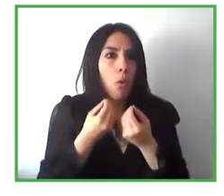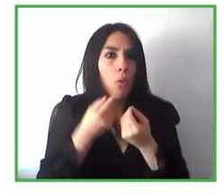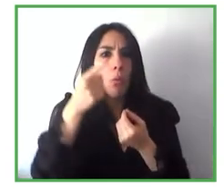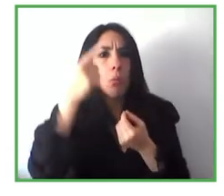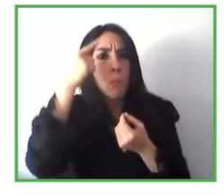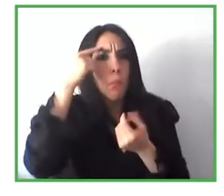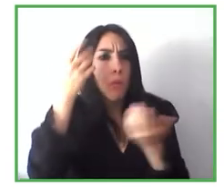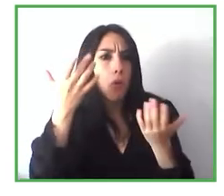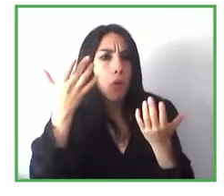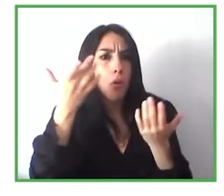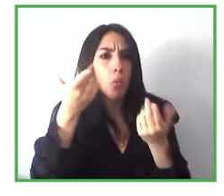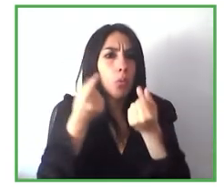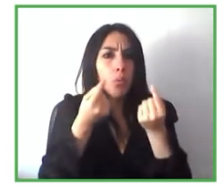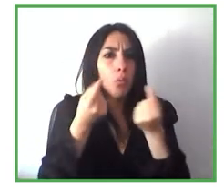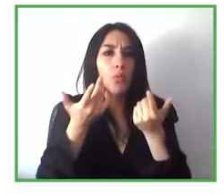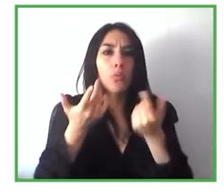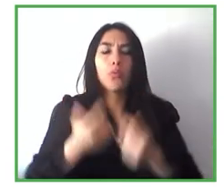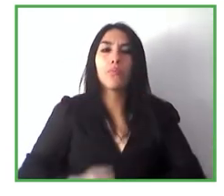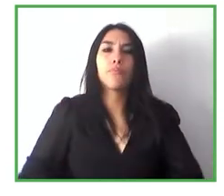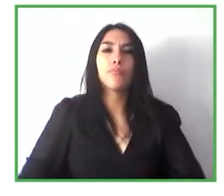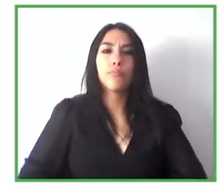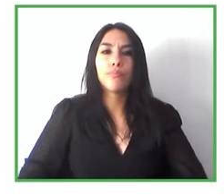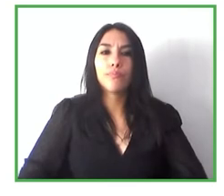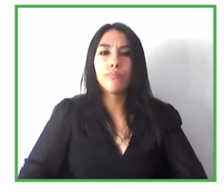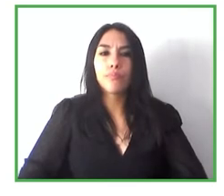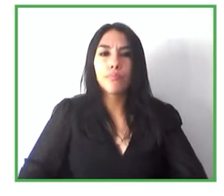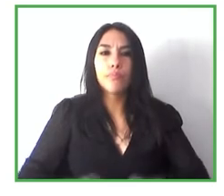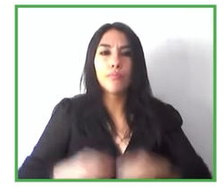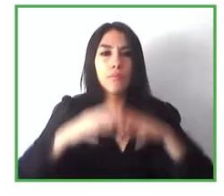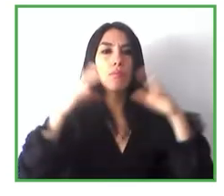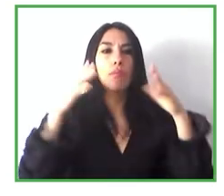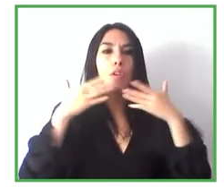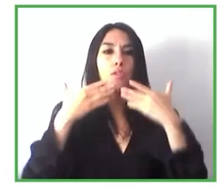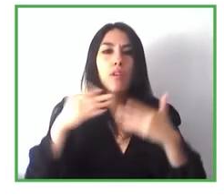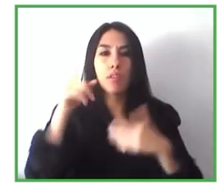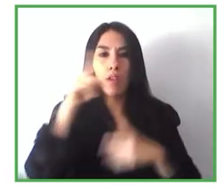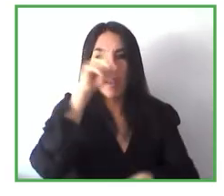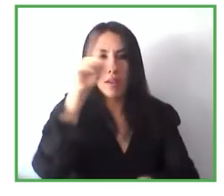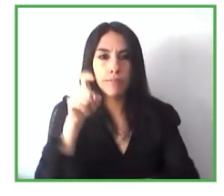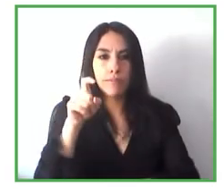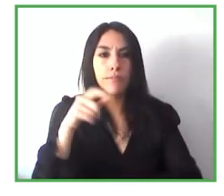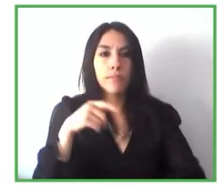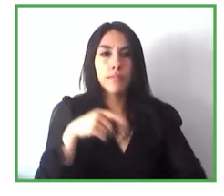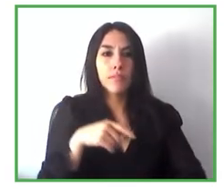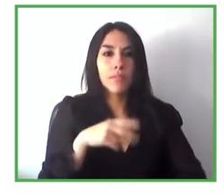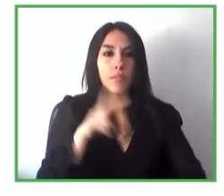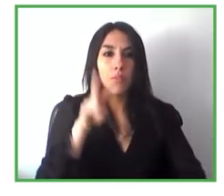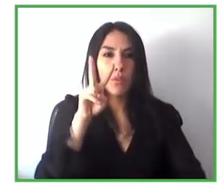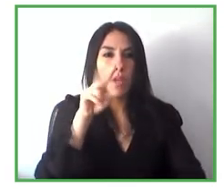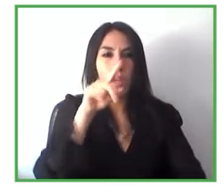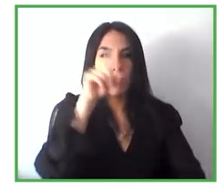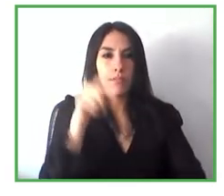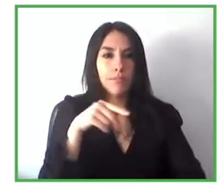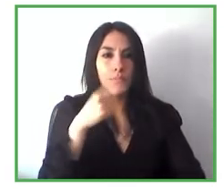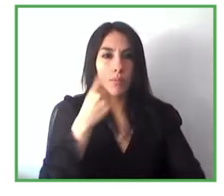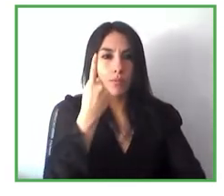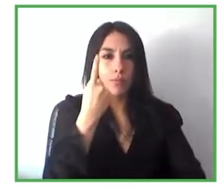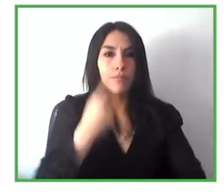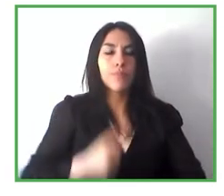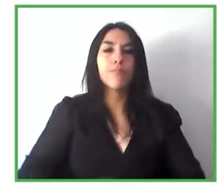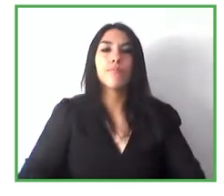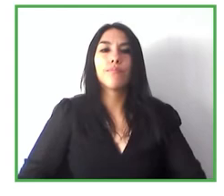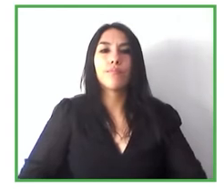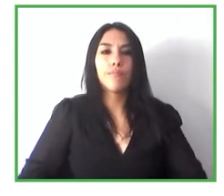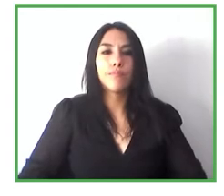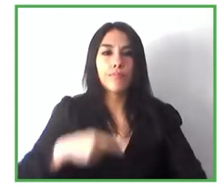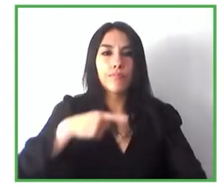Ricardo gracias por la pregunta muy interesante son casi tres preguntas en una sola bueno, primero estamos trabajando muy intensamente como habéis visto